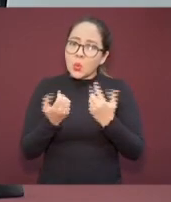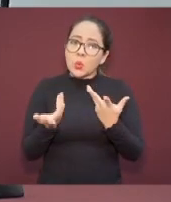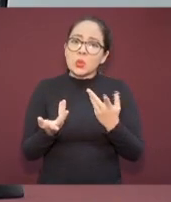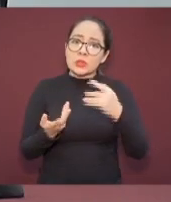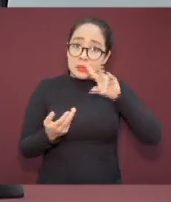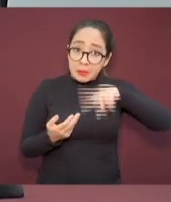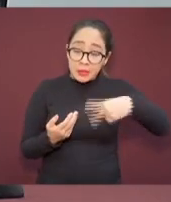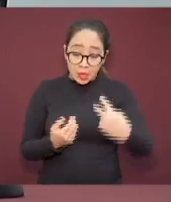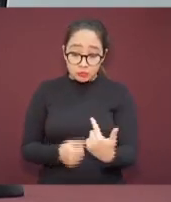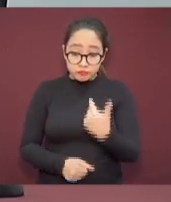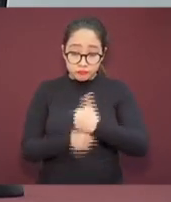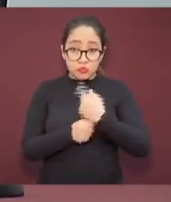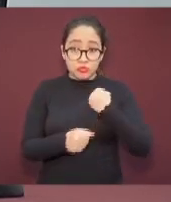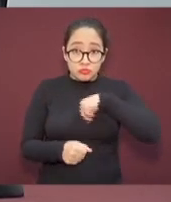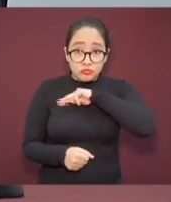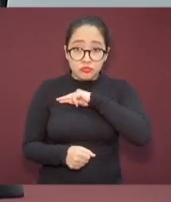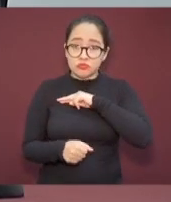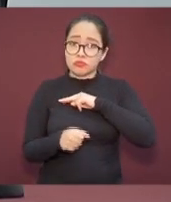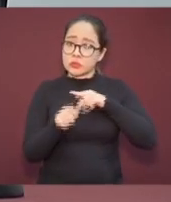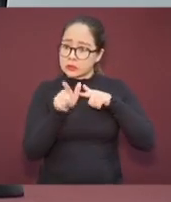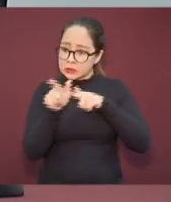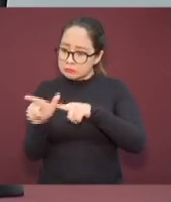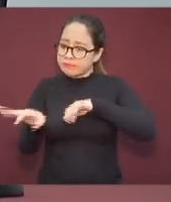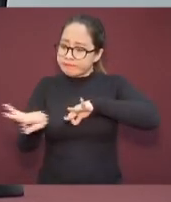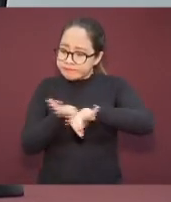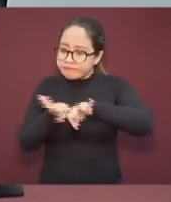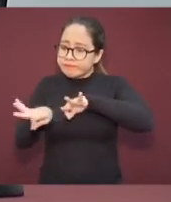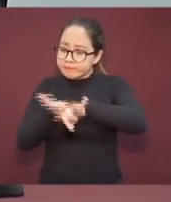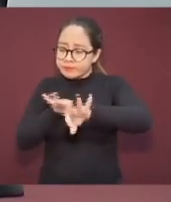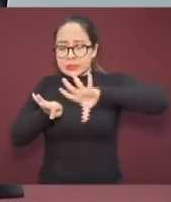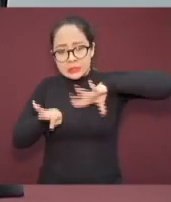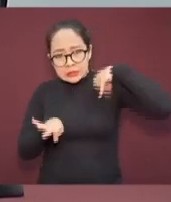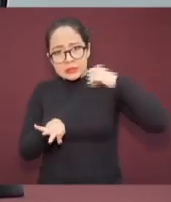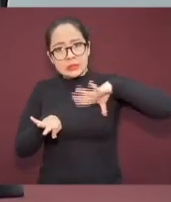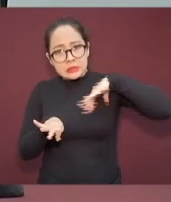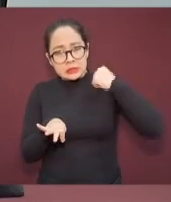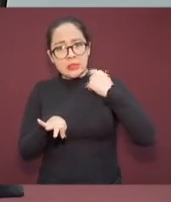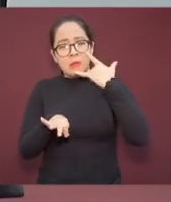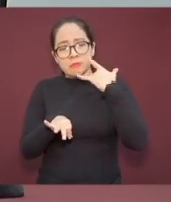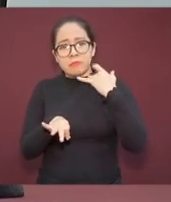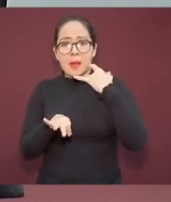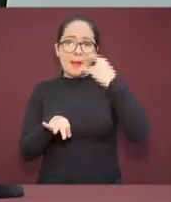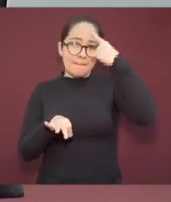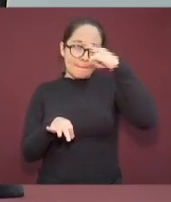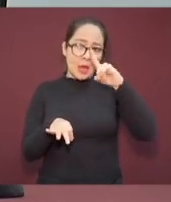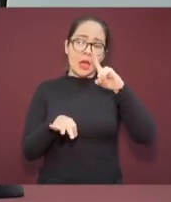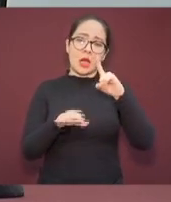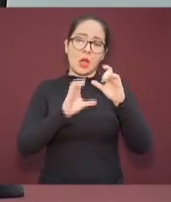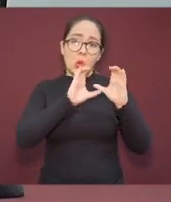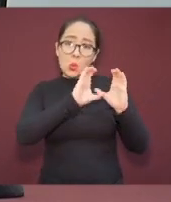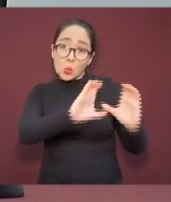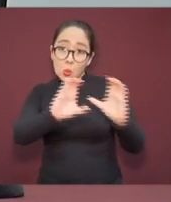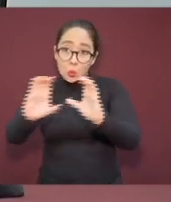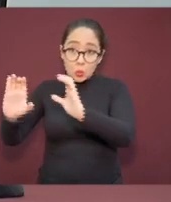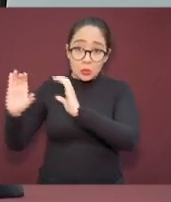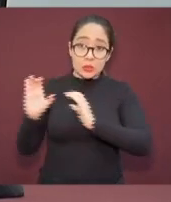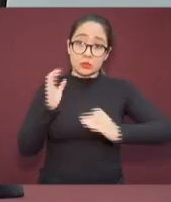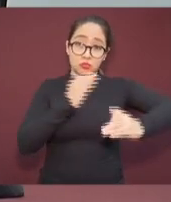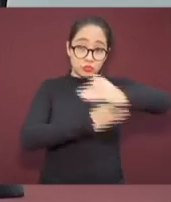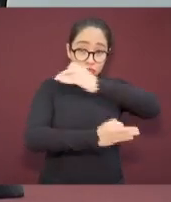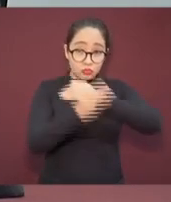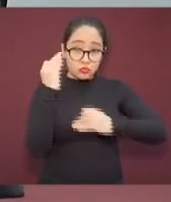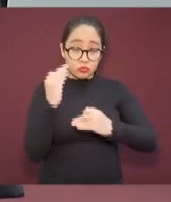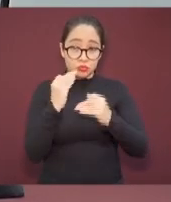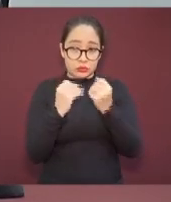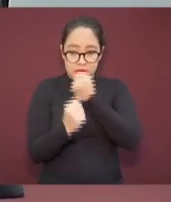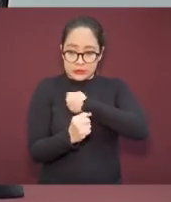momento. Todo lo contrario, estamos reforzando las acciones para lograr la protección, la salud